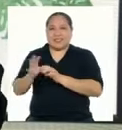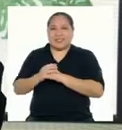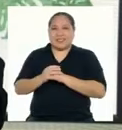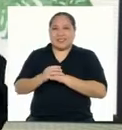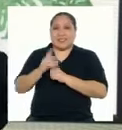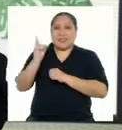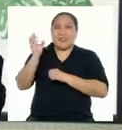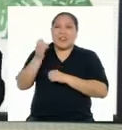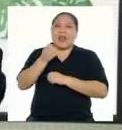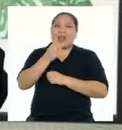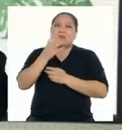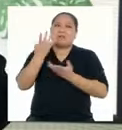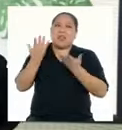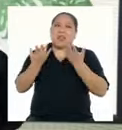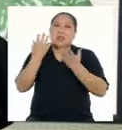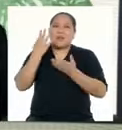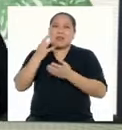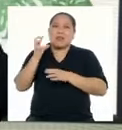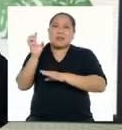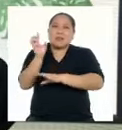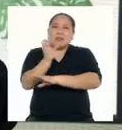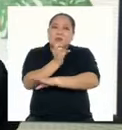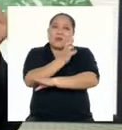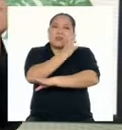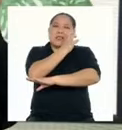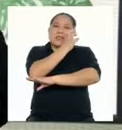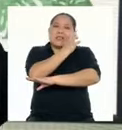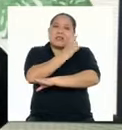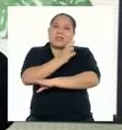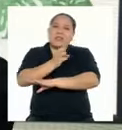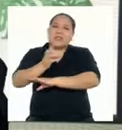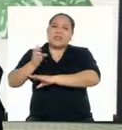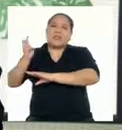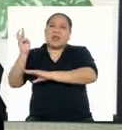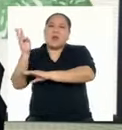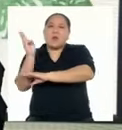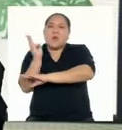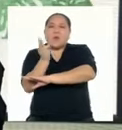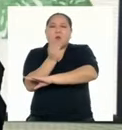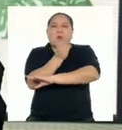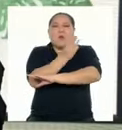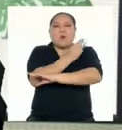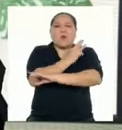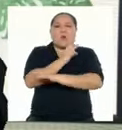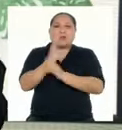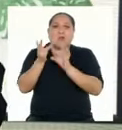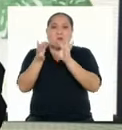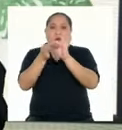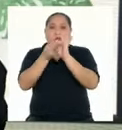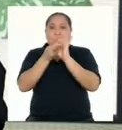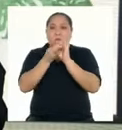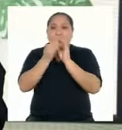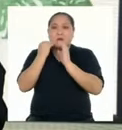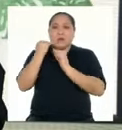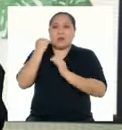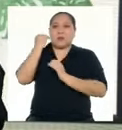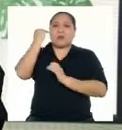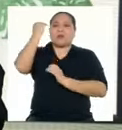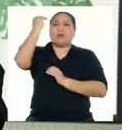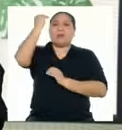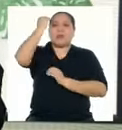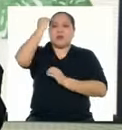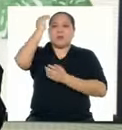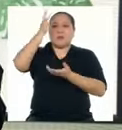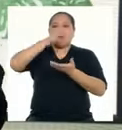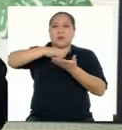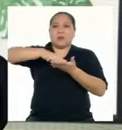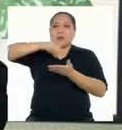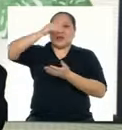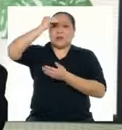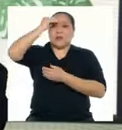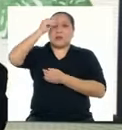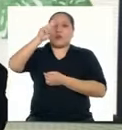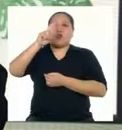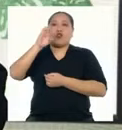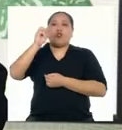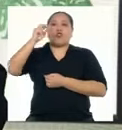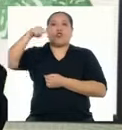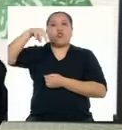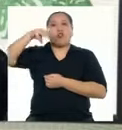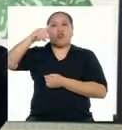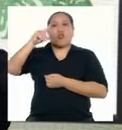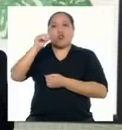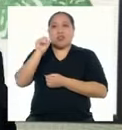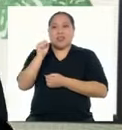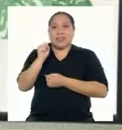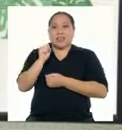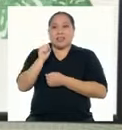Estamos entonces con rimas, musicalidad Crecemos y aprendemos rondas